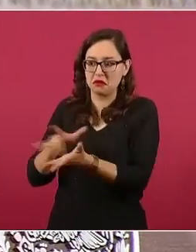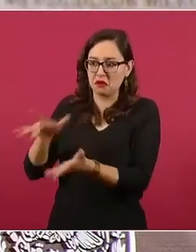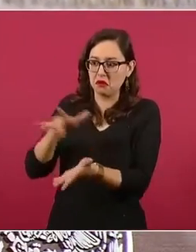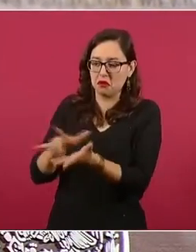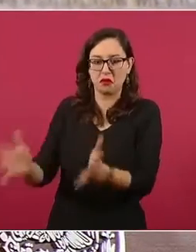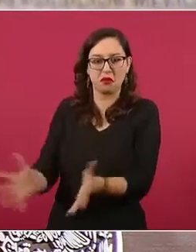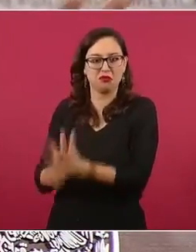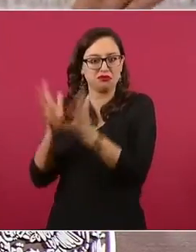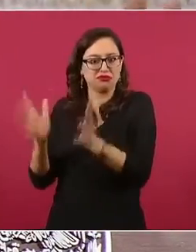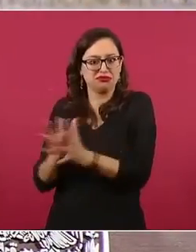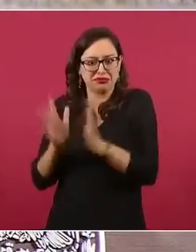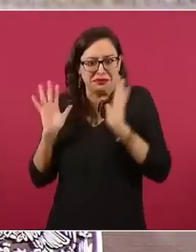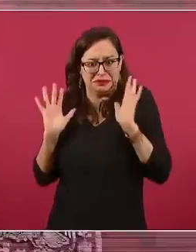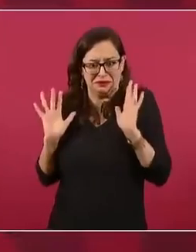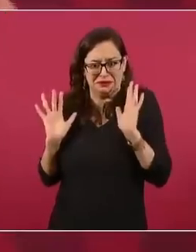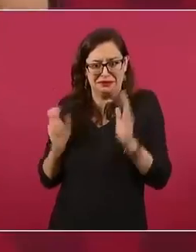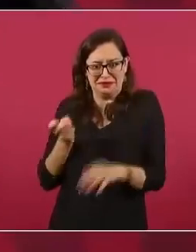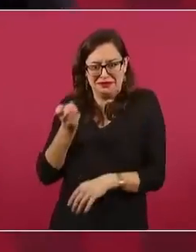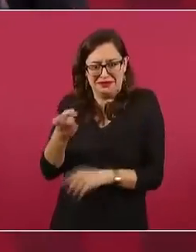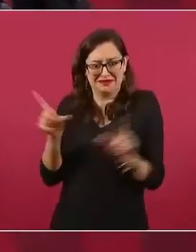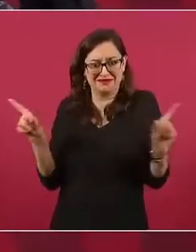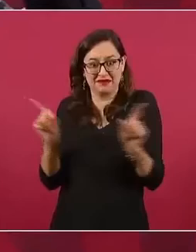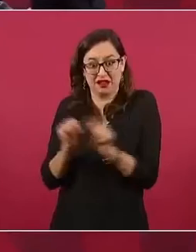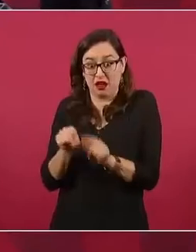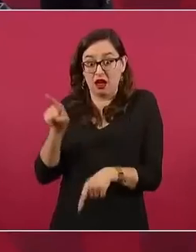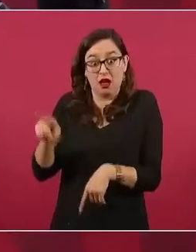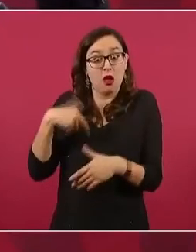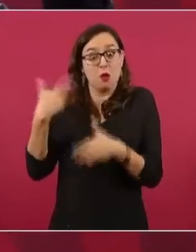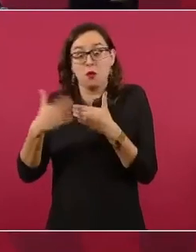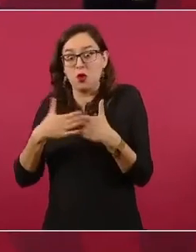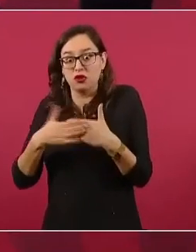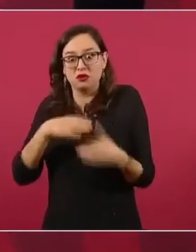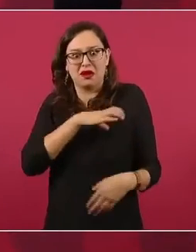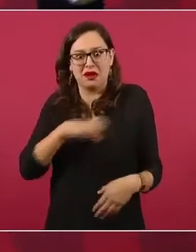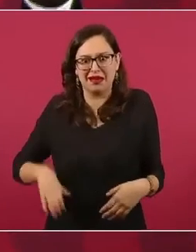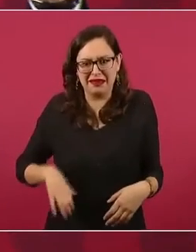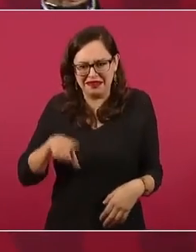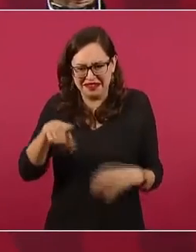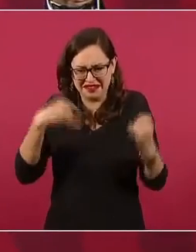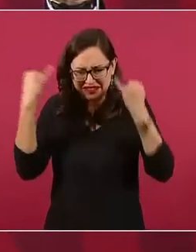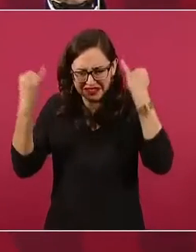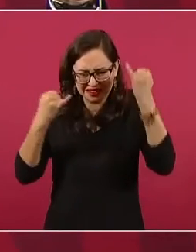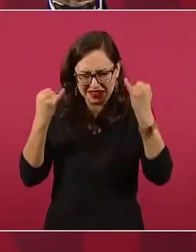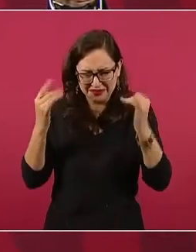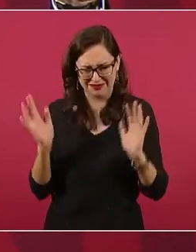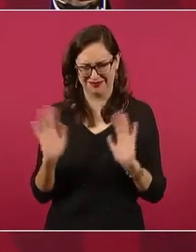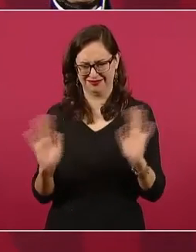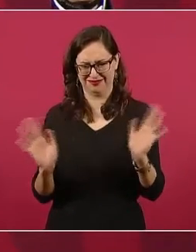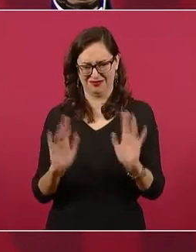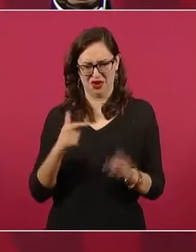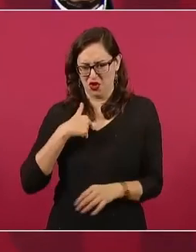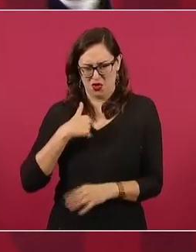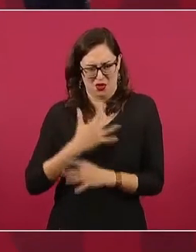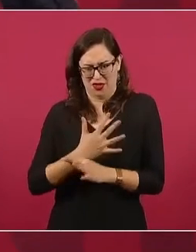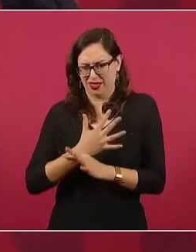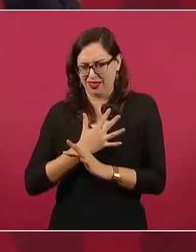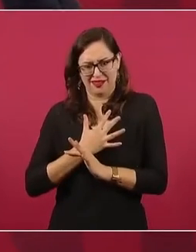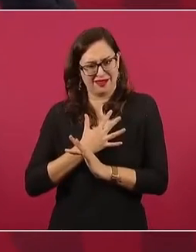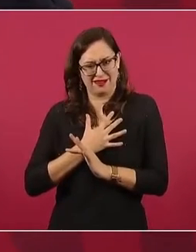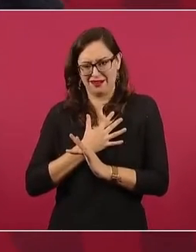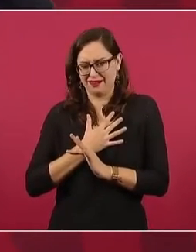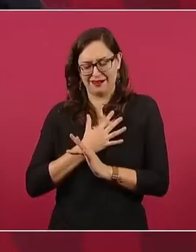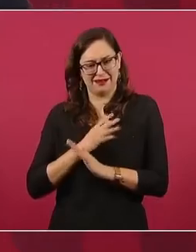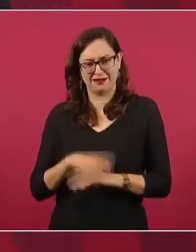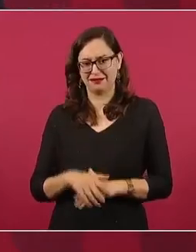Ese fue el propósito, pero Martí Batres como